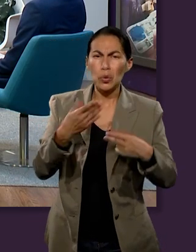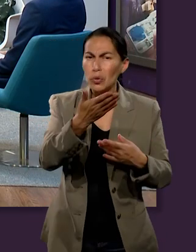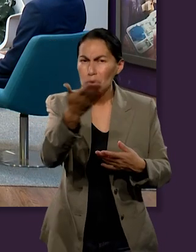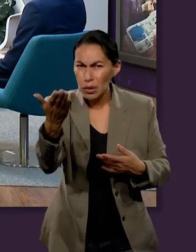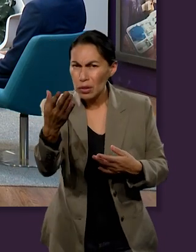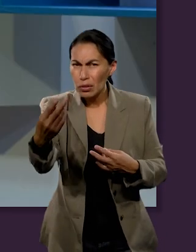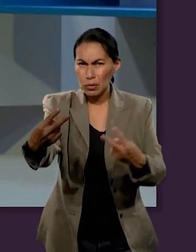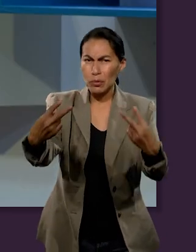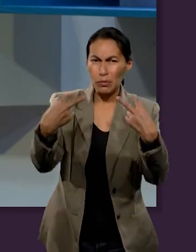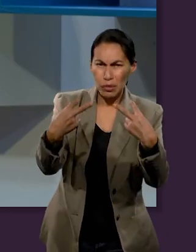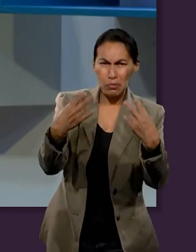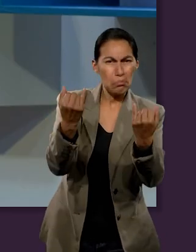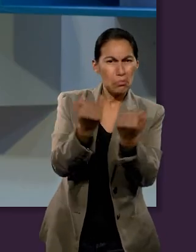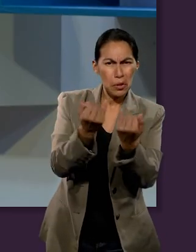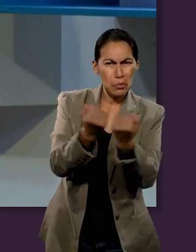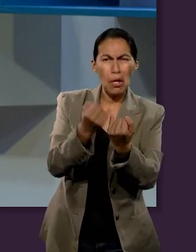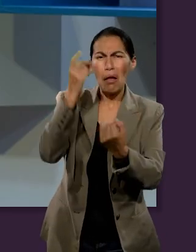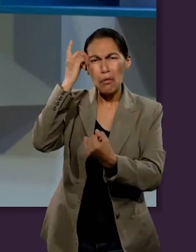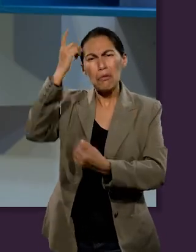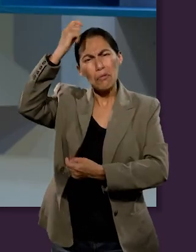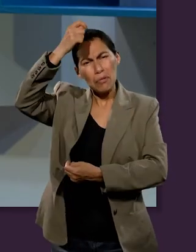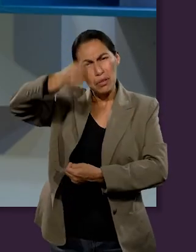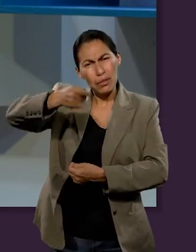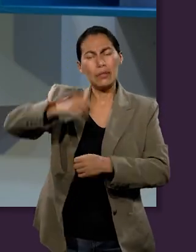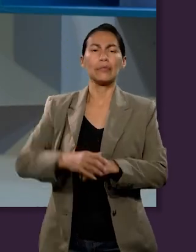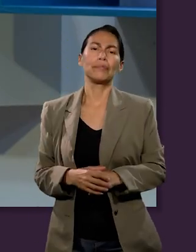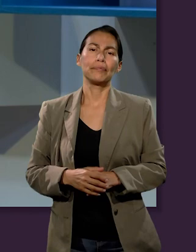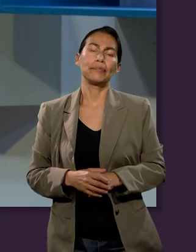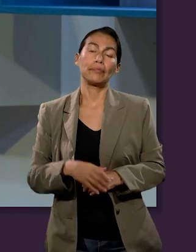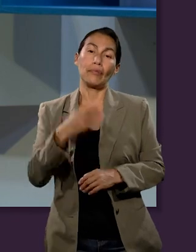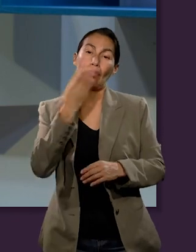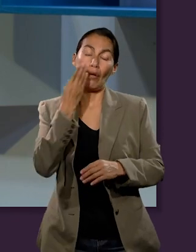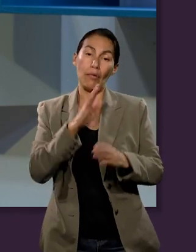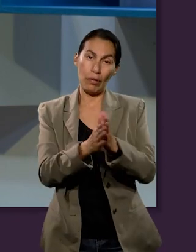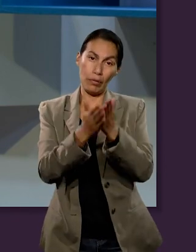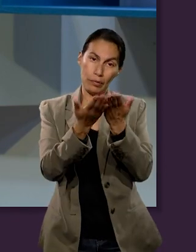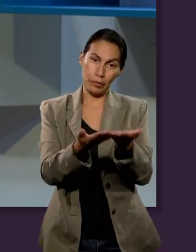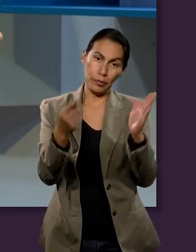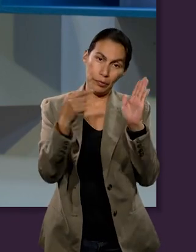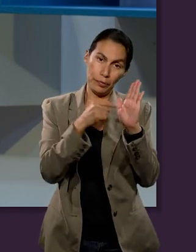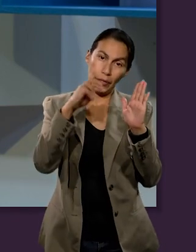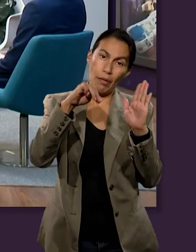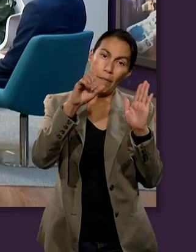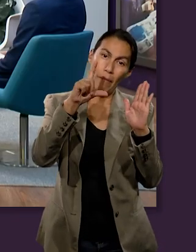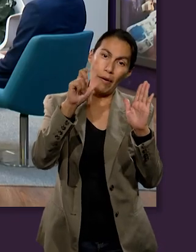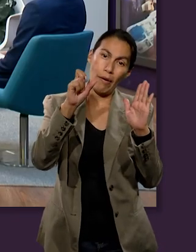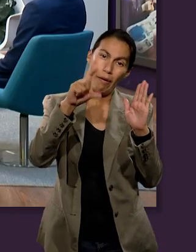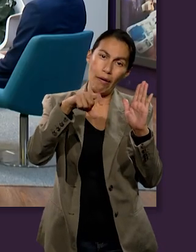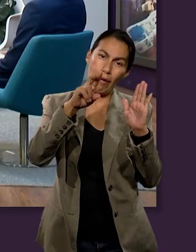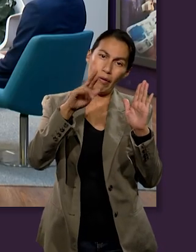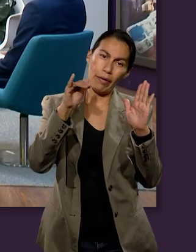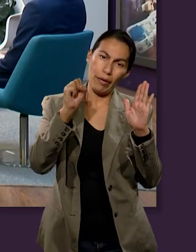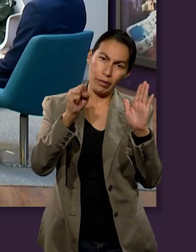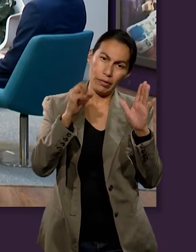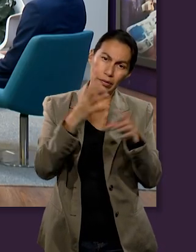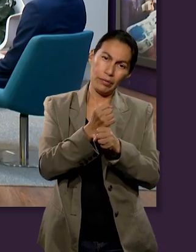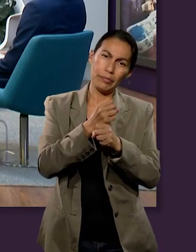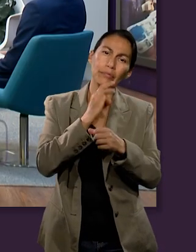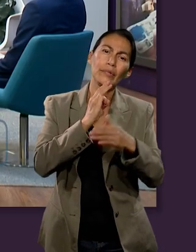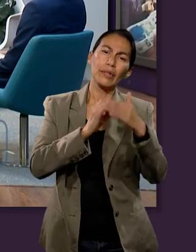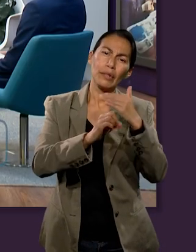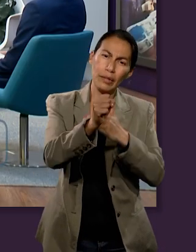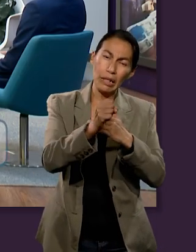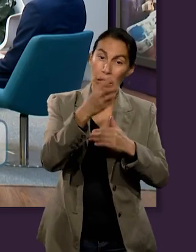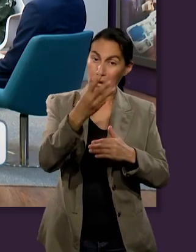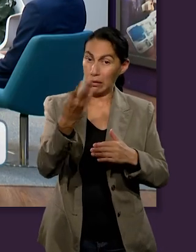todos hemos experimentado. Me parece que muchos de los que nos están viendo en este repaso han experimentado esas bendiciones que justamente el libro de Malaquías en